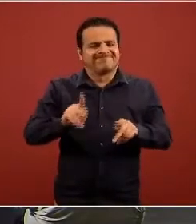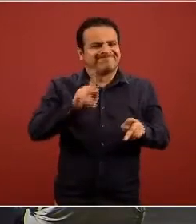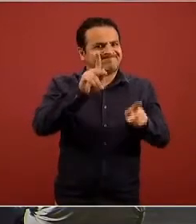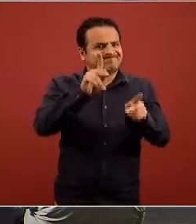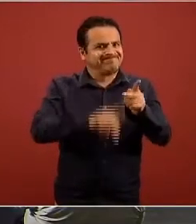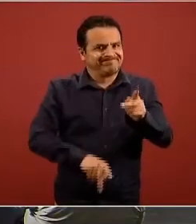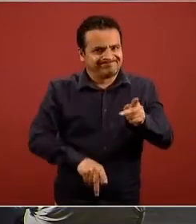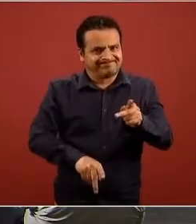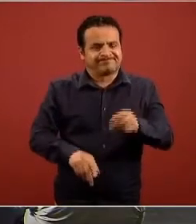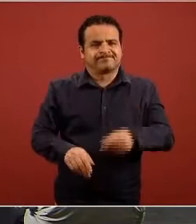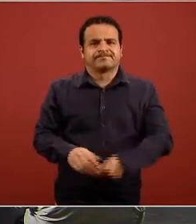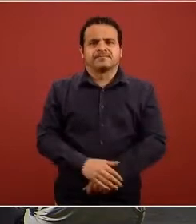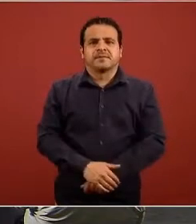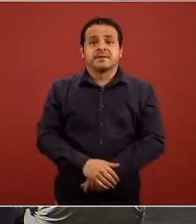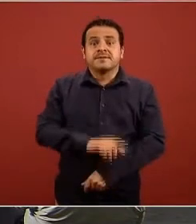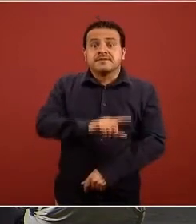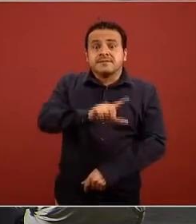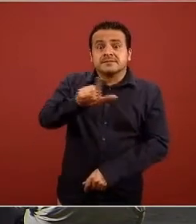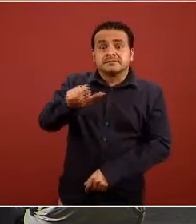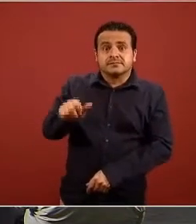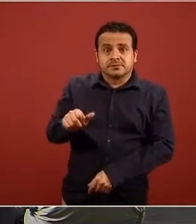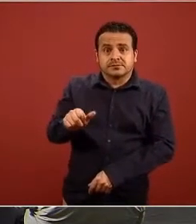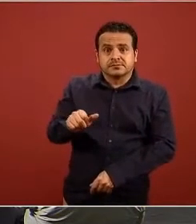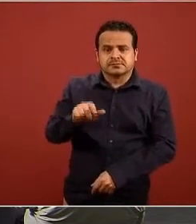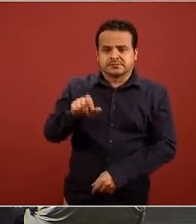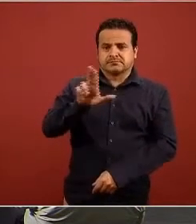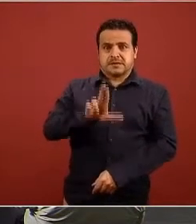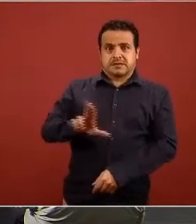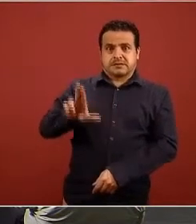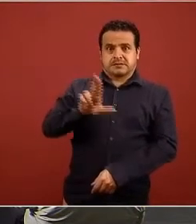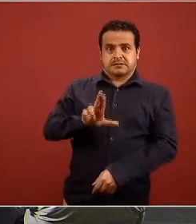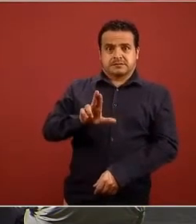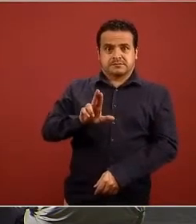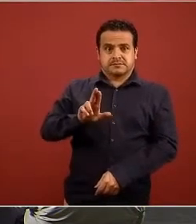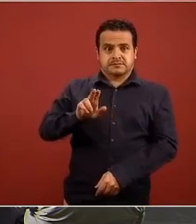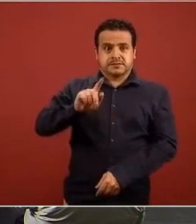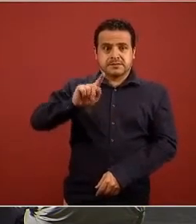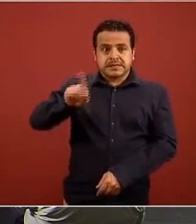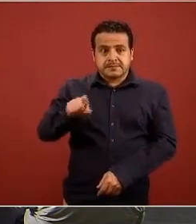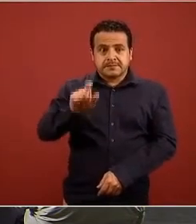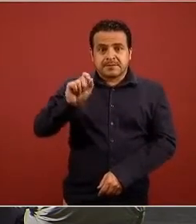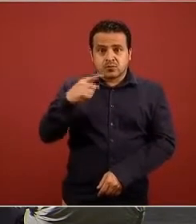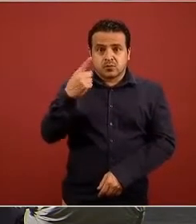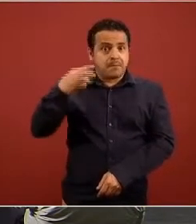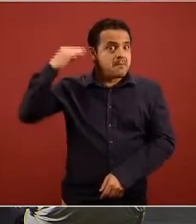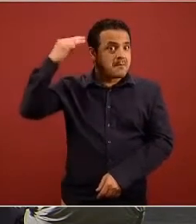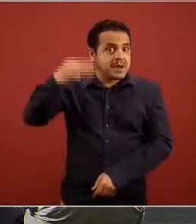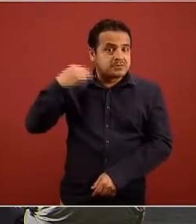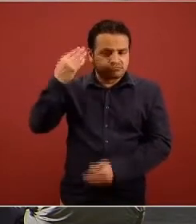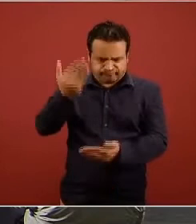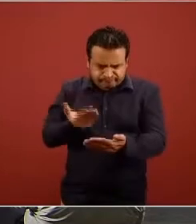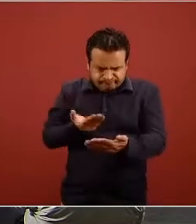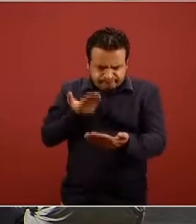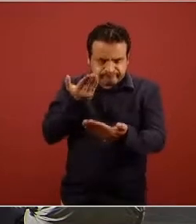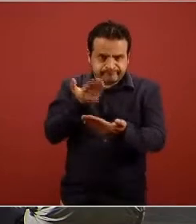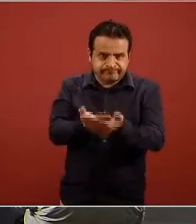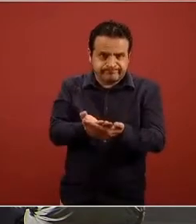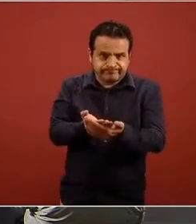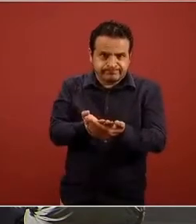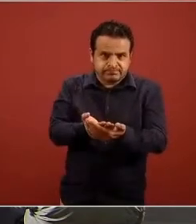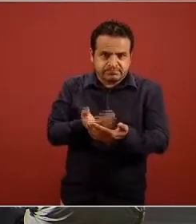posteriormente el martes 30 perdón el martes 31 presentamos en el pulso epidemiológico